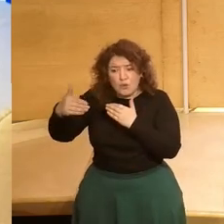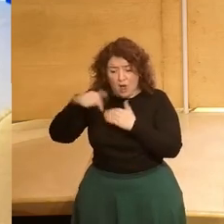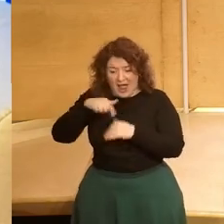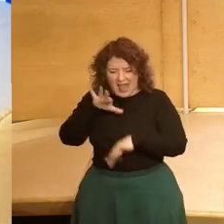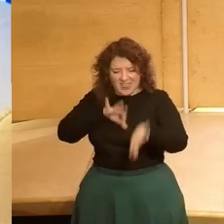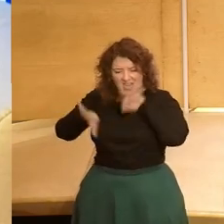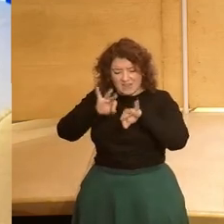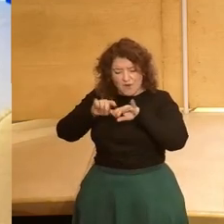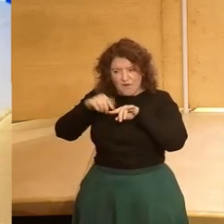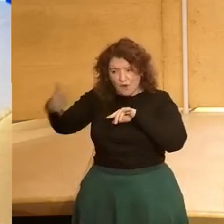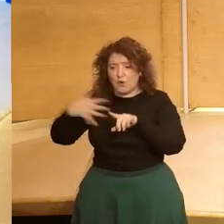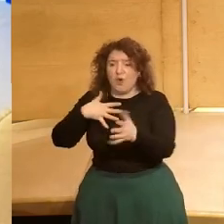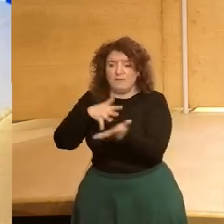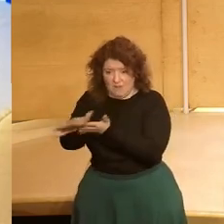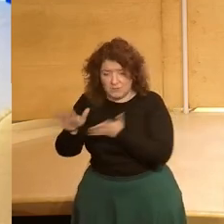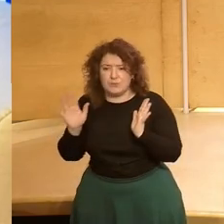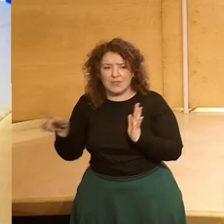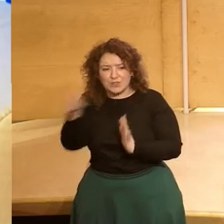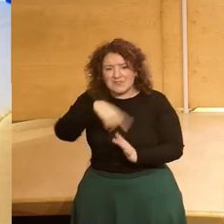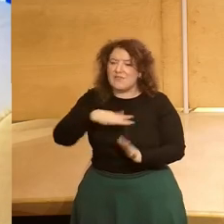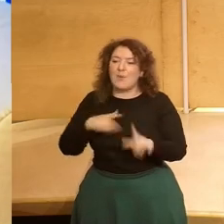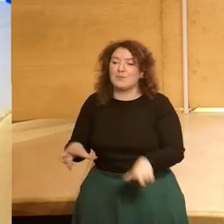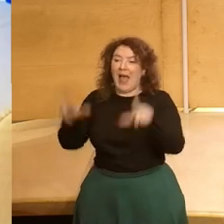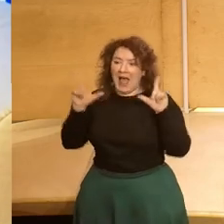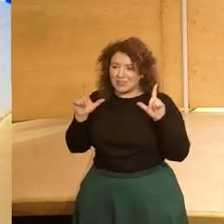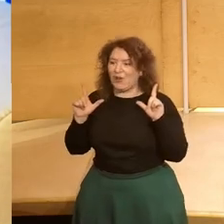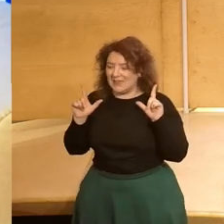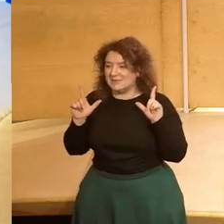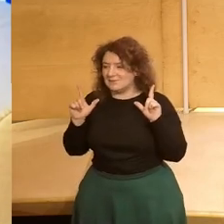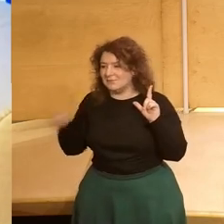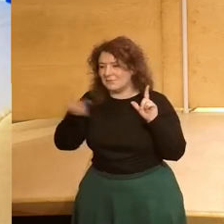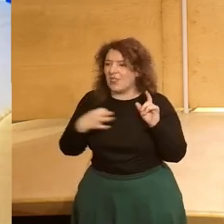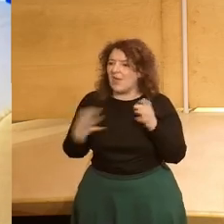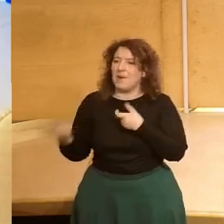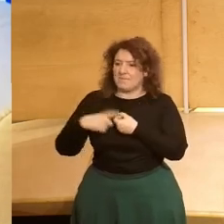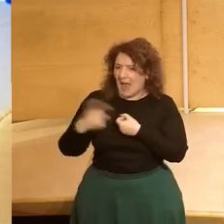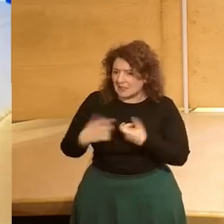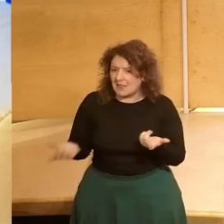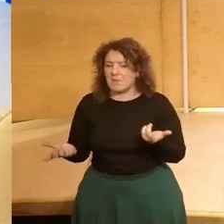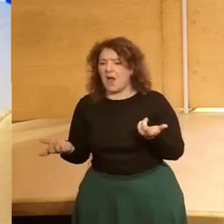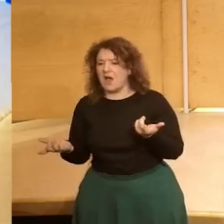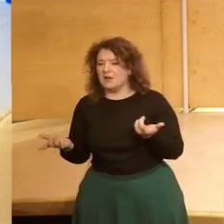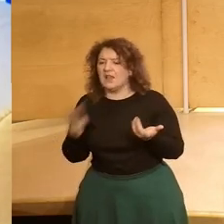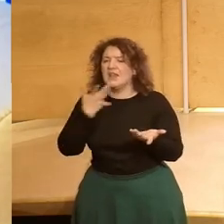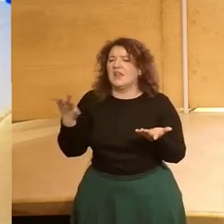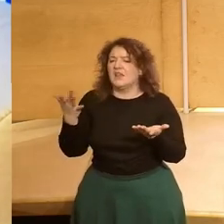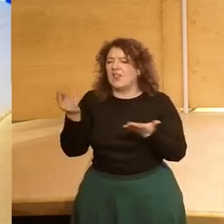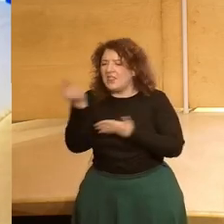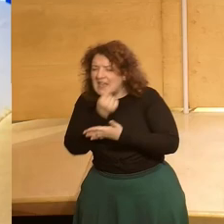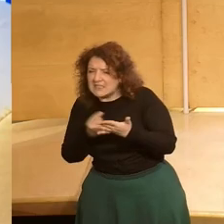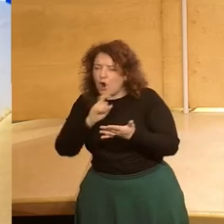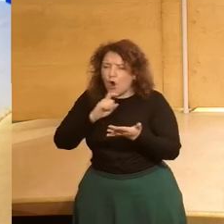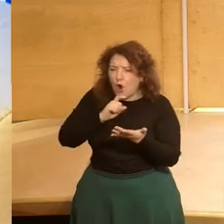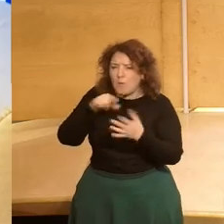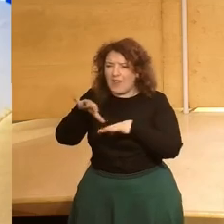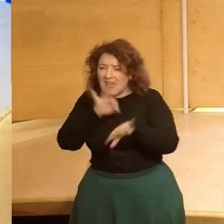y creo que tenéis que ser actores que participéis en el debate que participéis en el diseño de esas